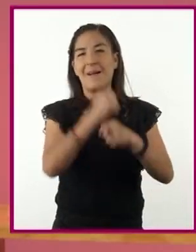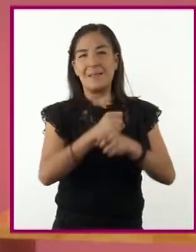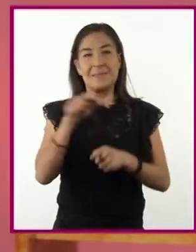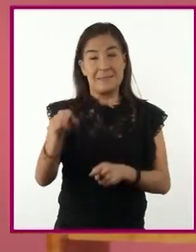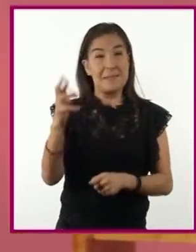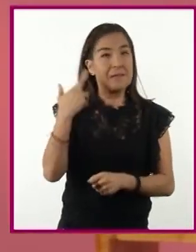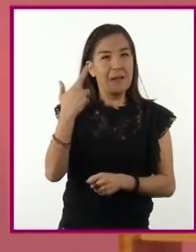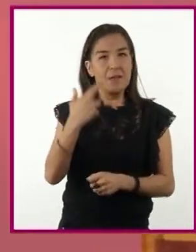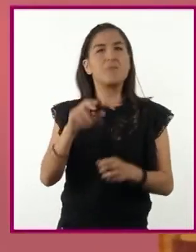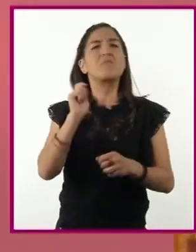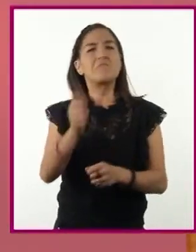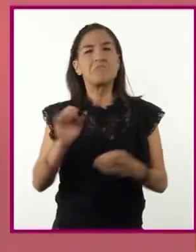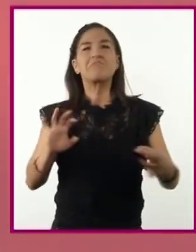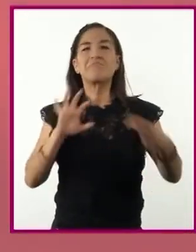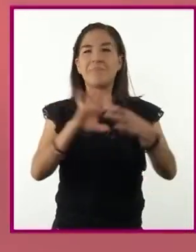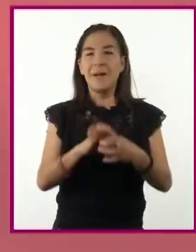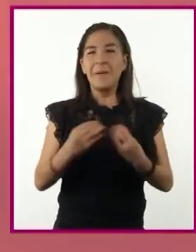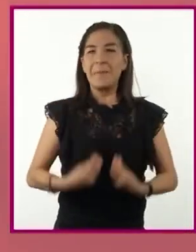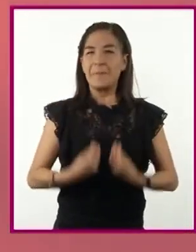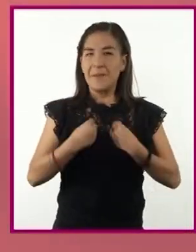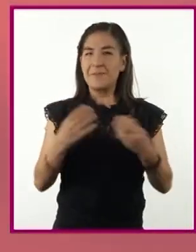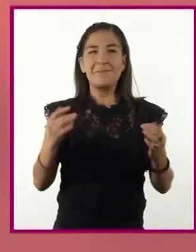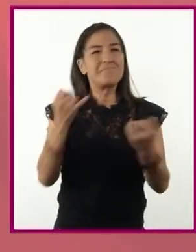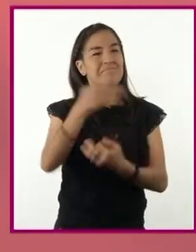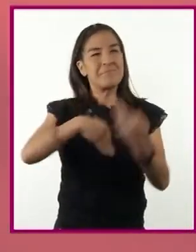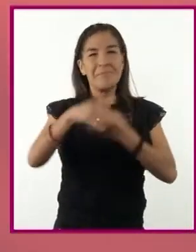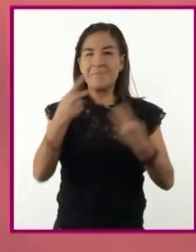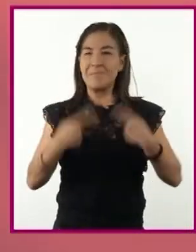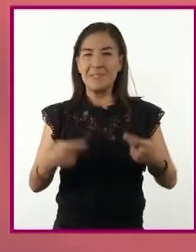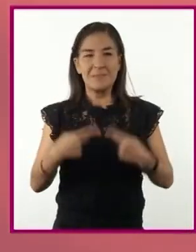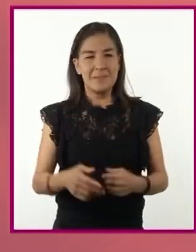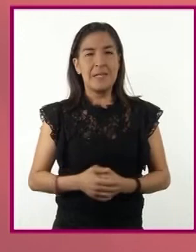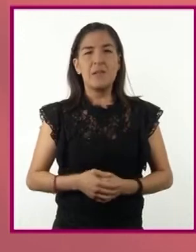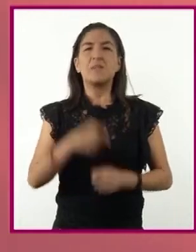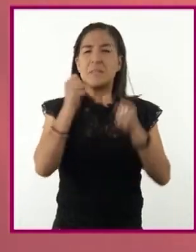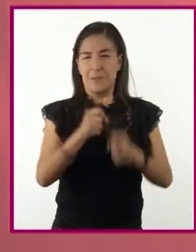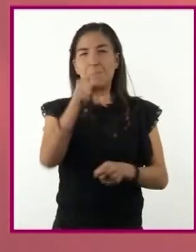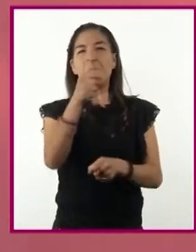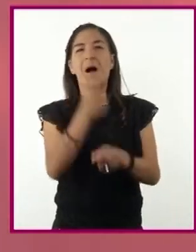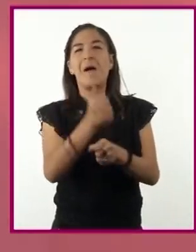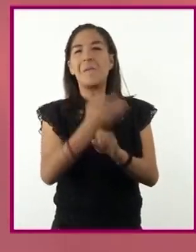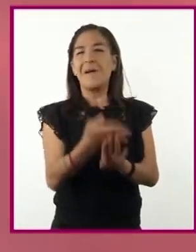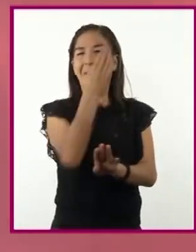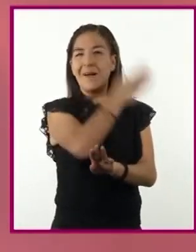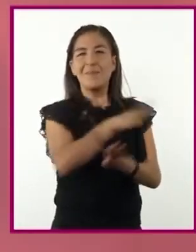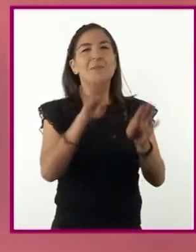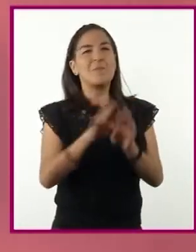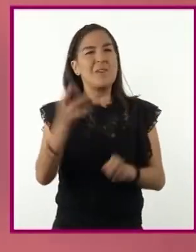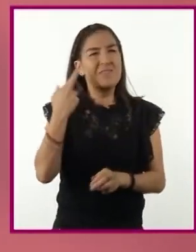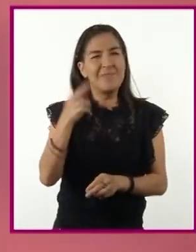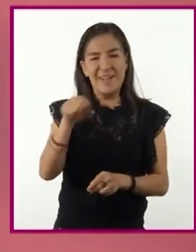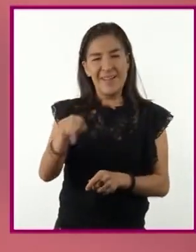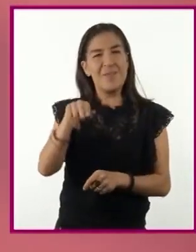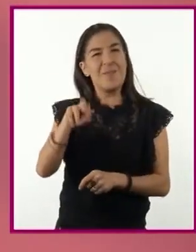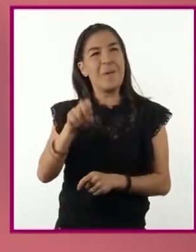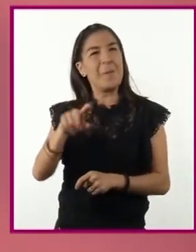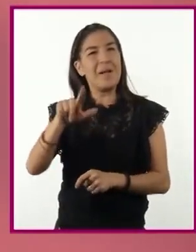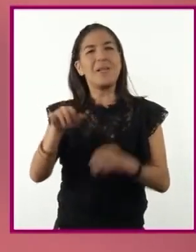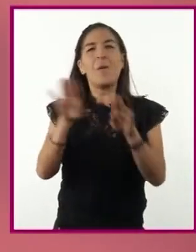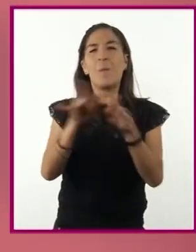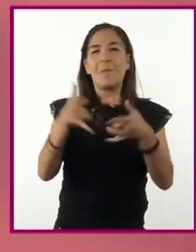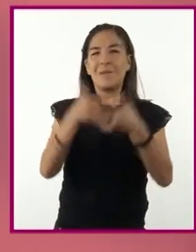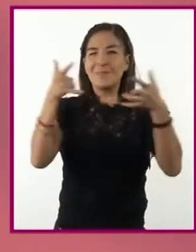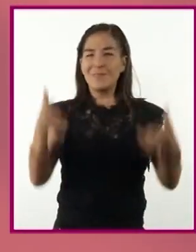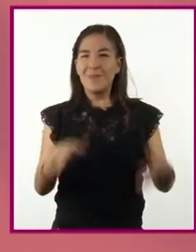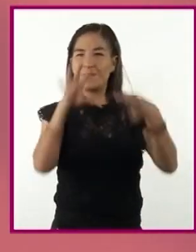radio ha formado parte de la vida de las personas. Seguramente sus abuelos llegaron a escuchar las radionovelas que eran historias narradas